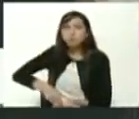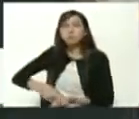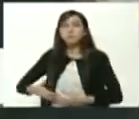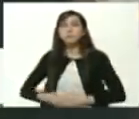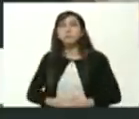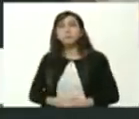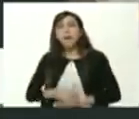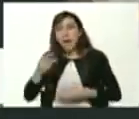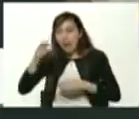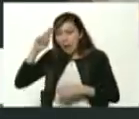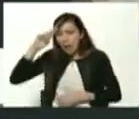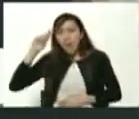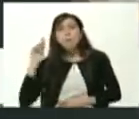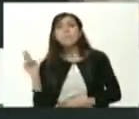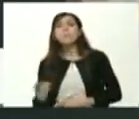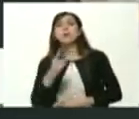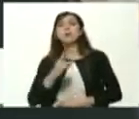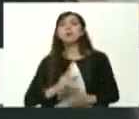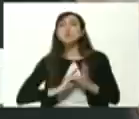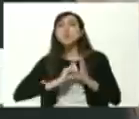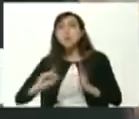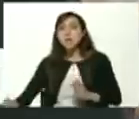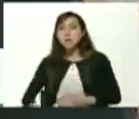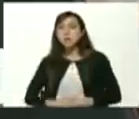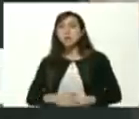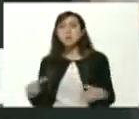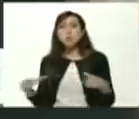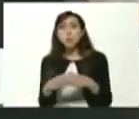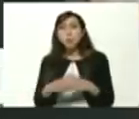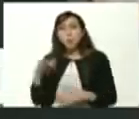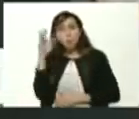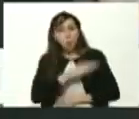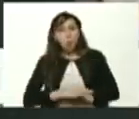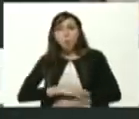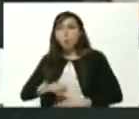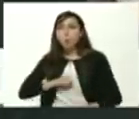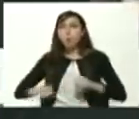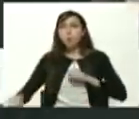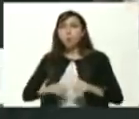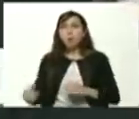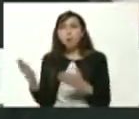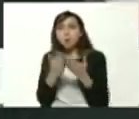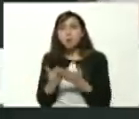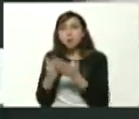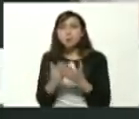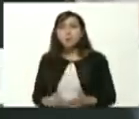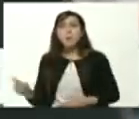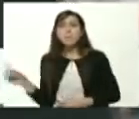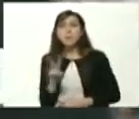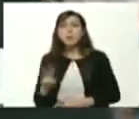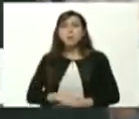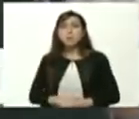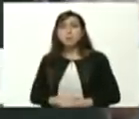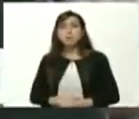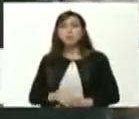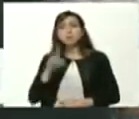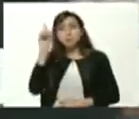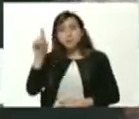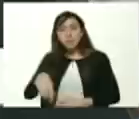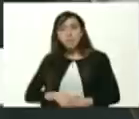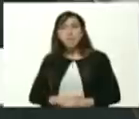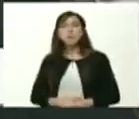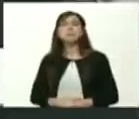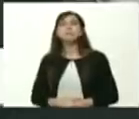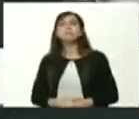se ha respetado el derecho de la organización social y de la fuerza del movimiento estudiantil venezolano asimismo bueno